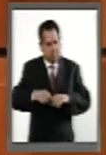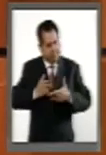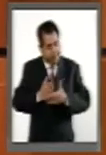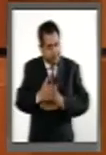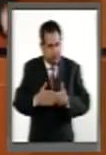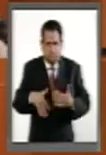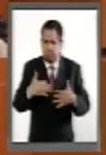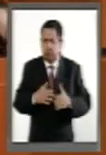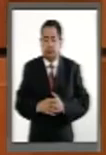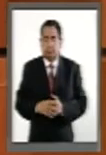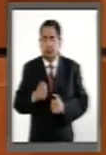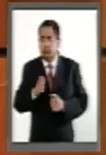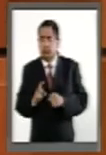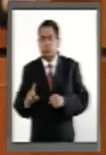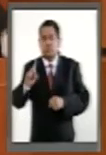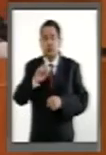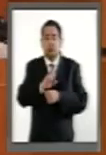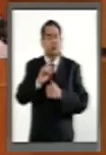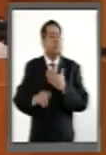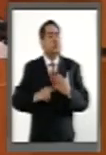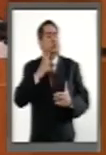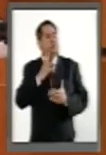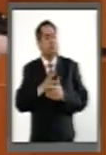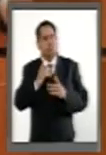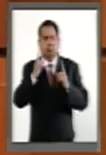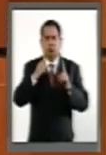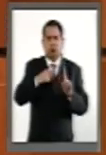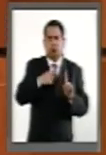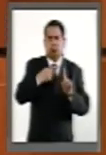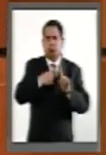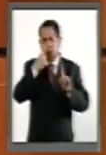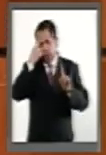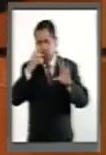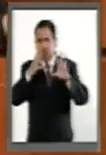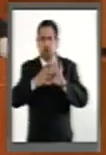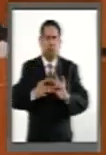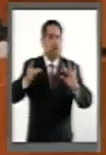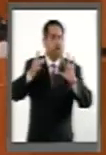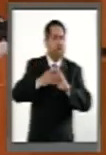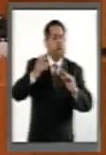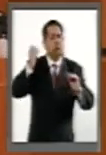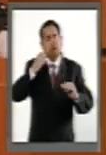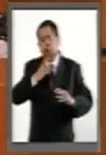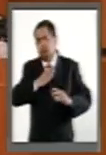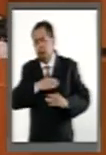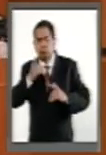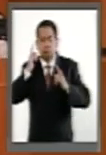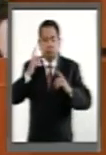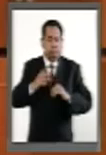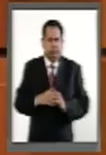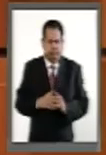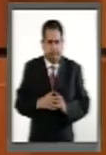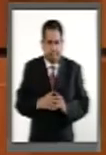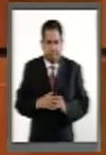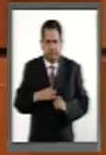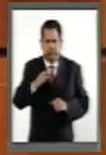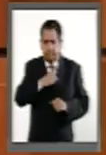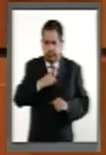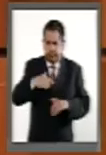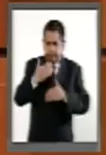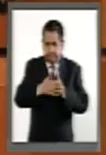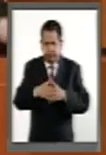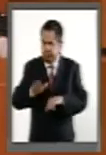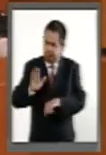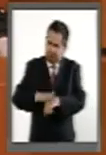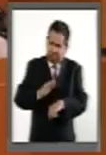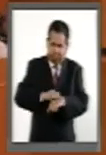Este día no solamente debe ser un espacio para discursos de buenas intenciones, debe ser un llamado a